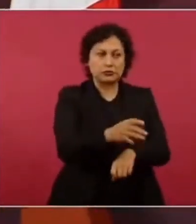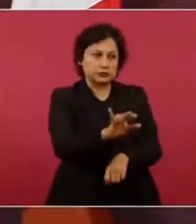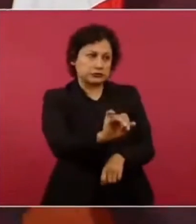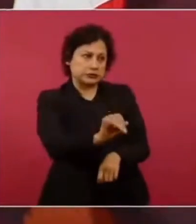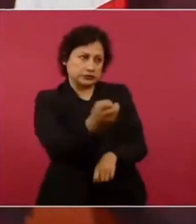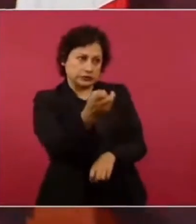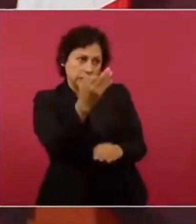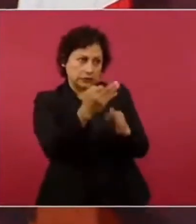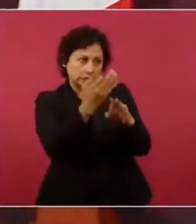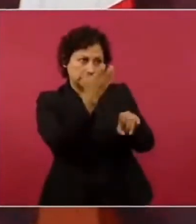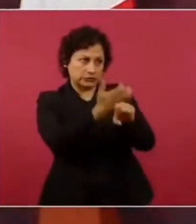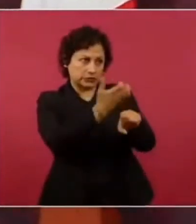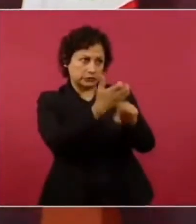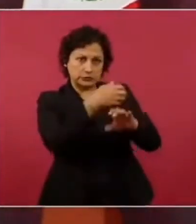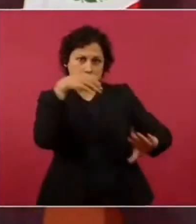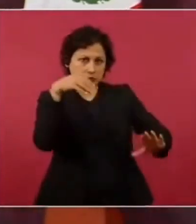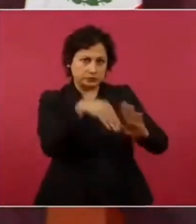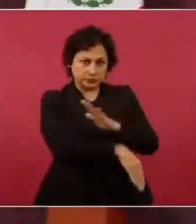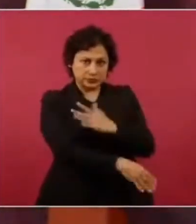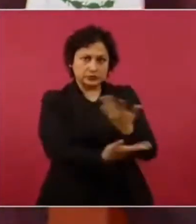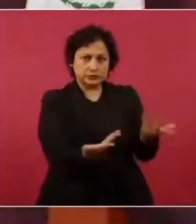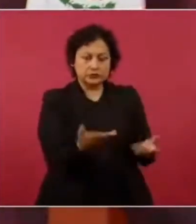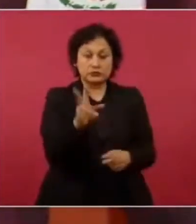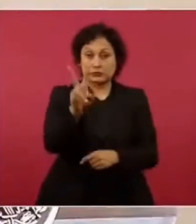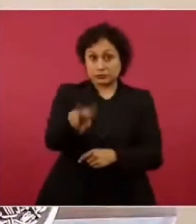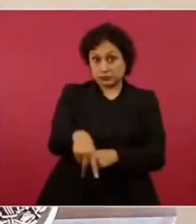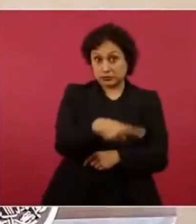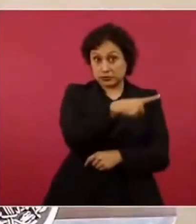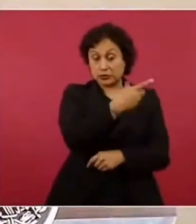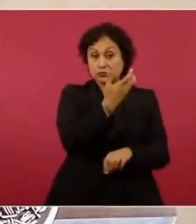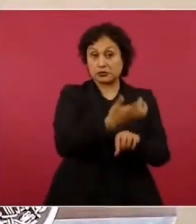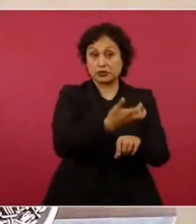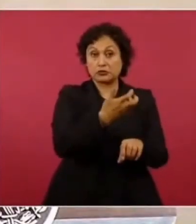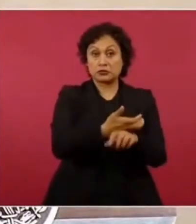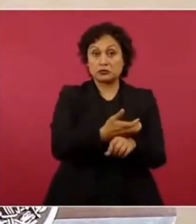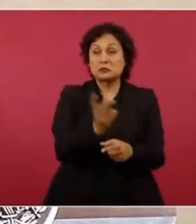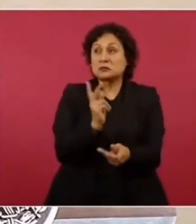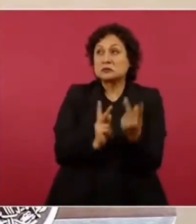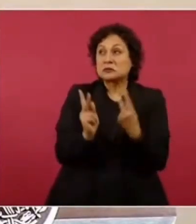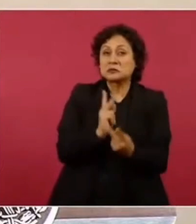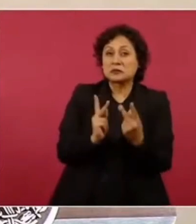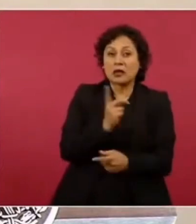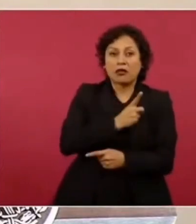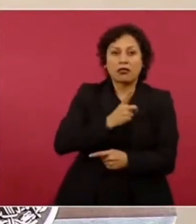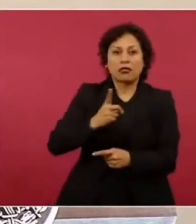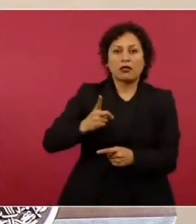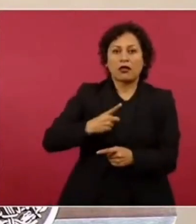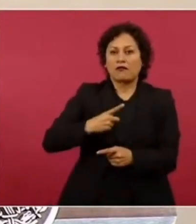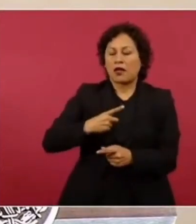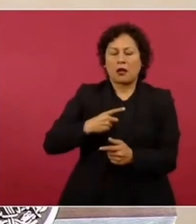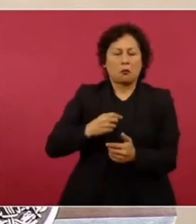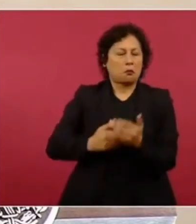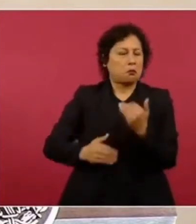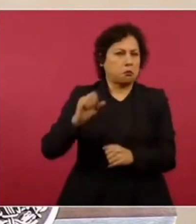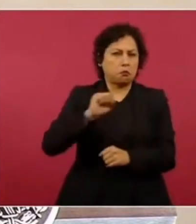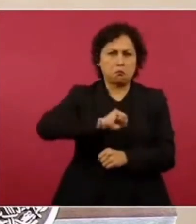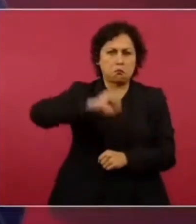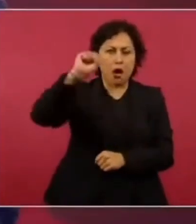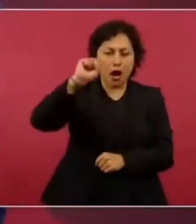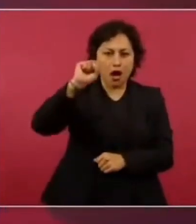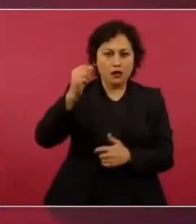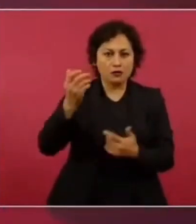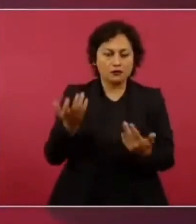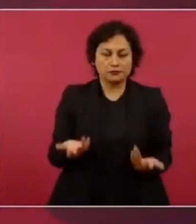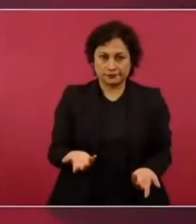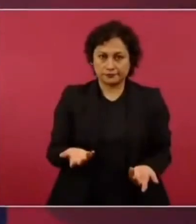se fue a las nubes con todo respeto este nada más que